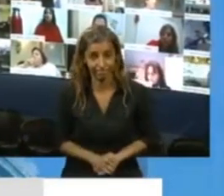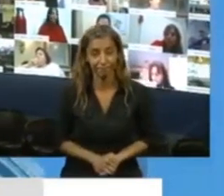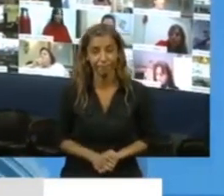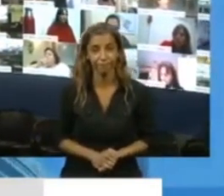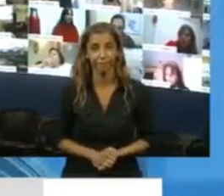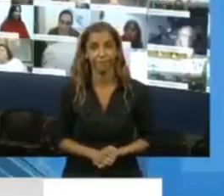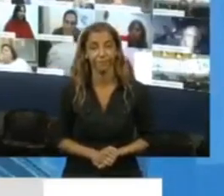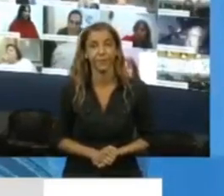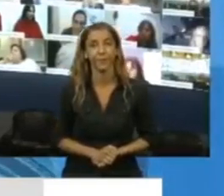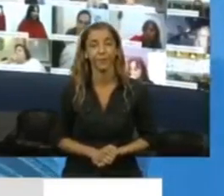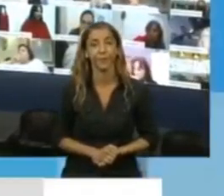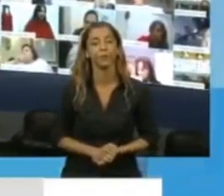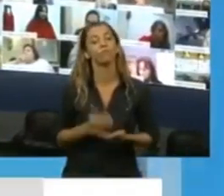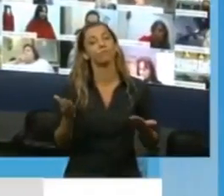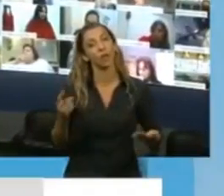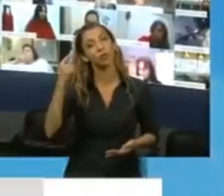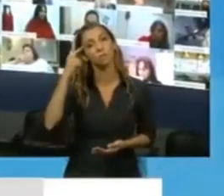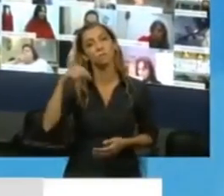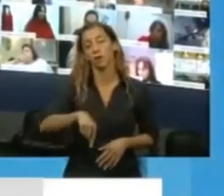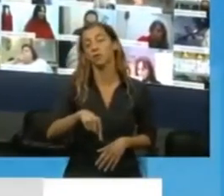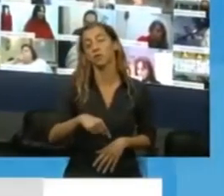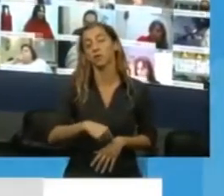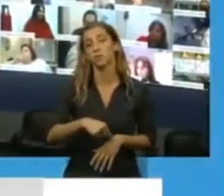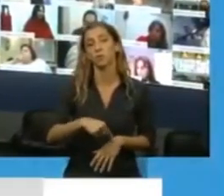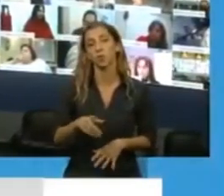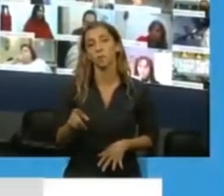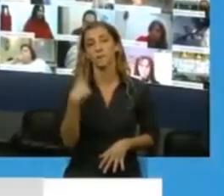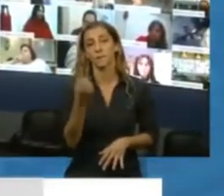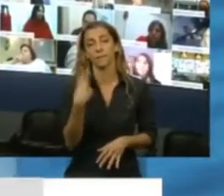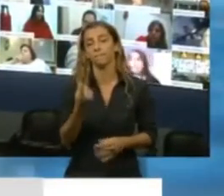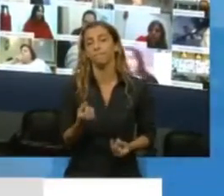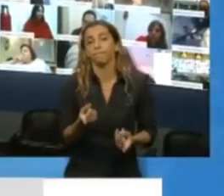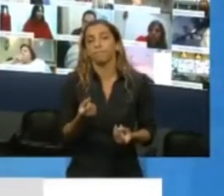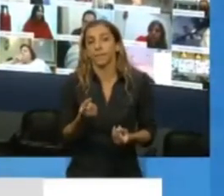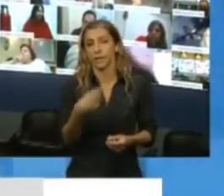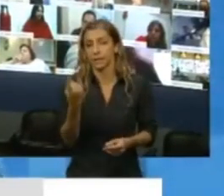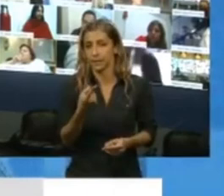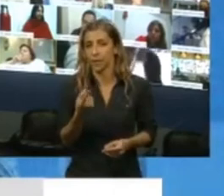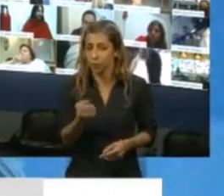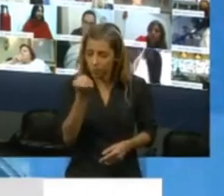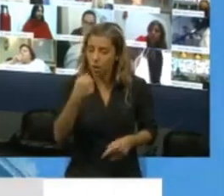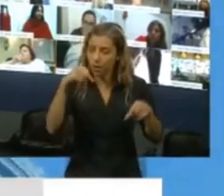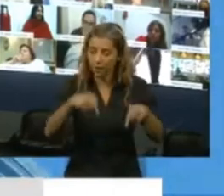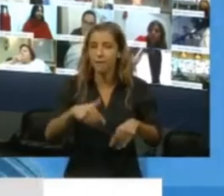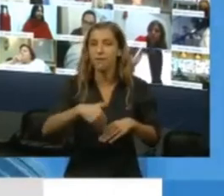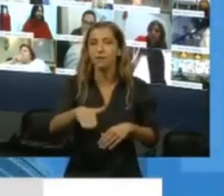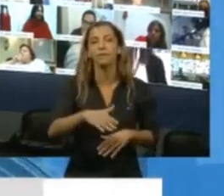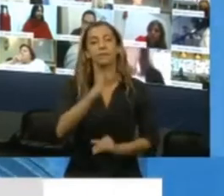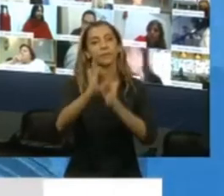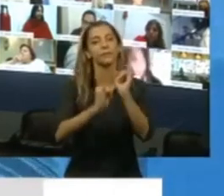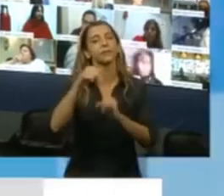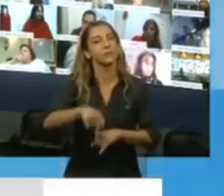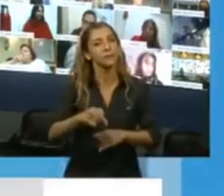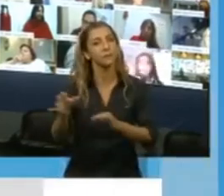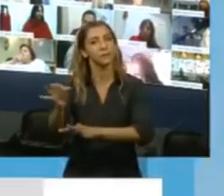es oportuno y es necesario destacar no sólo la importancia de aprobar